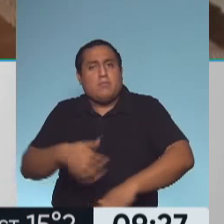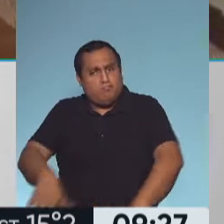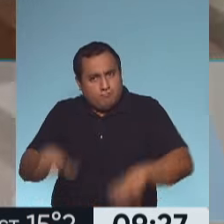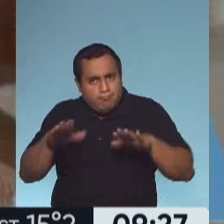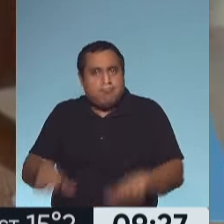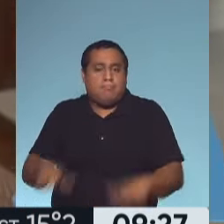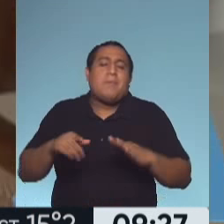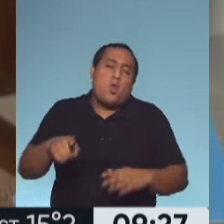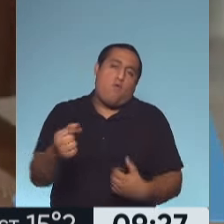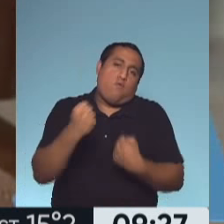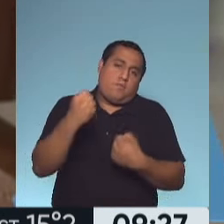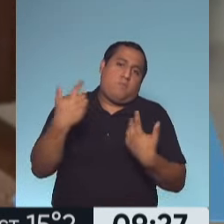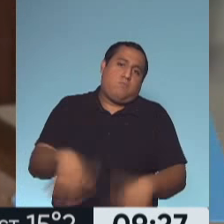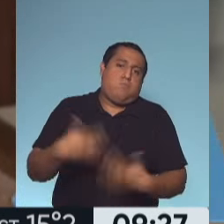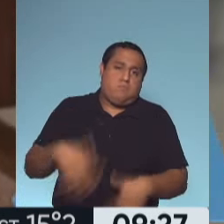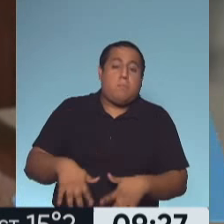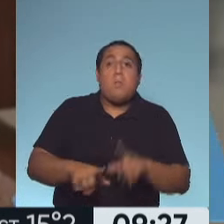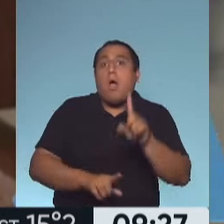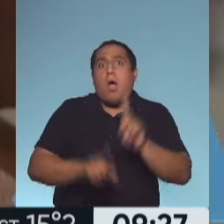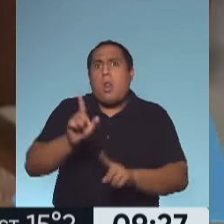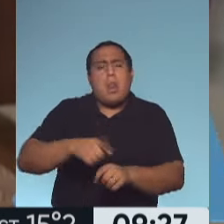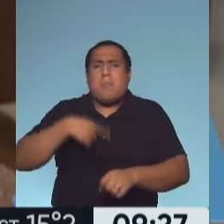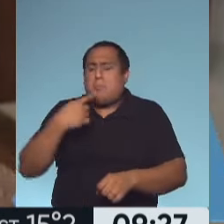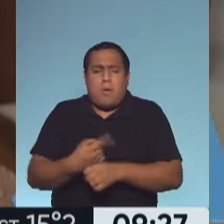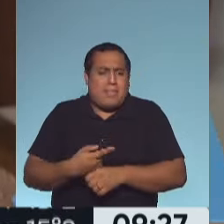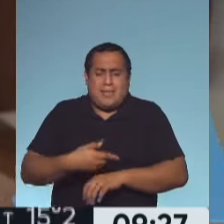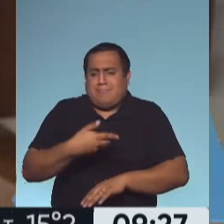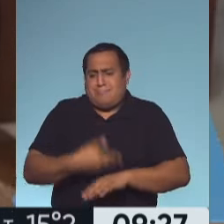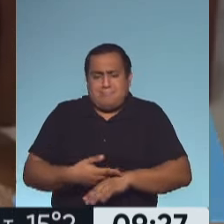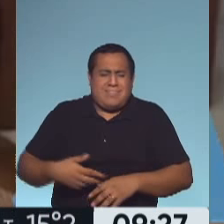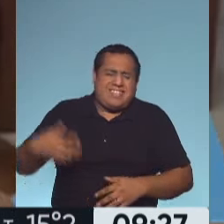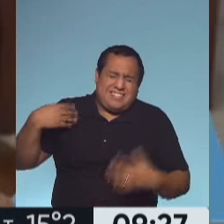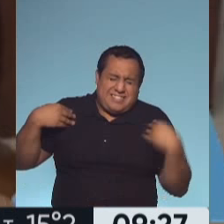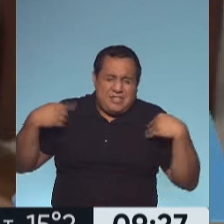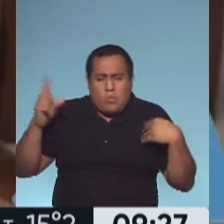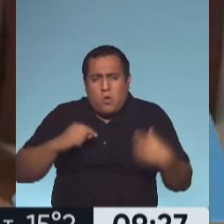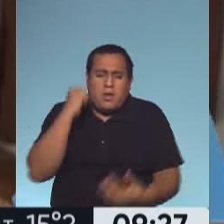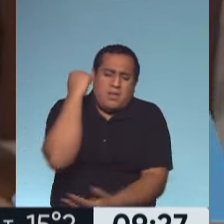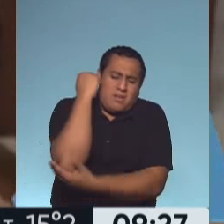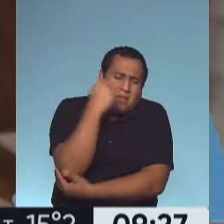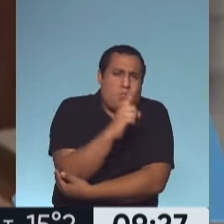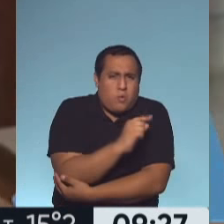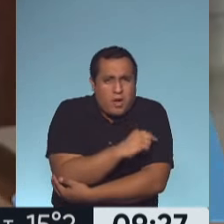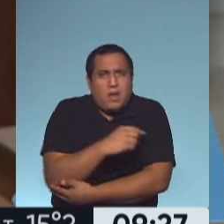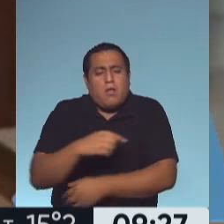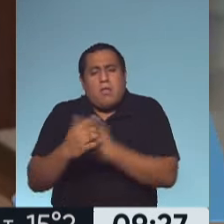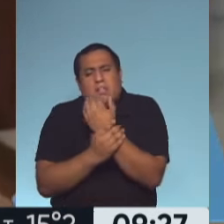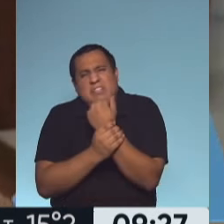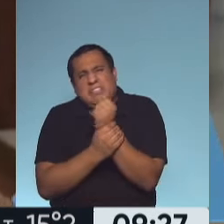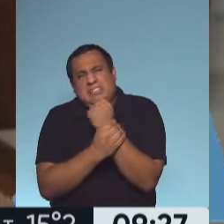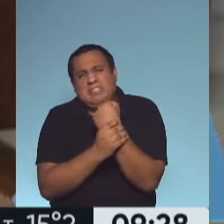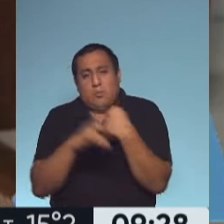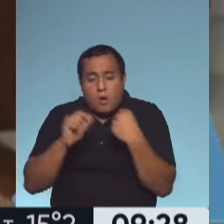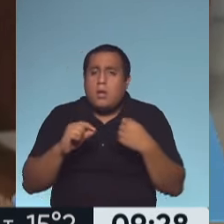entonces utiliza 3 puntos de apoyo. Para personas que no pueden empujar en el piso por dolores de hombro, codo, muñeca, con una banda elástica,